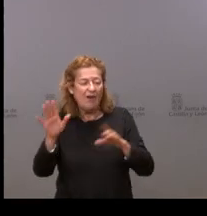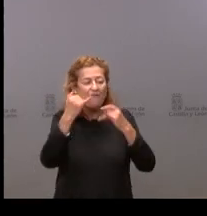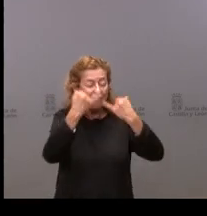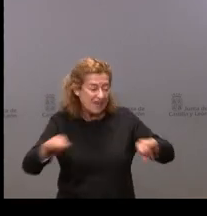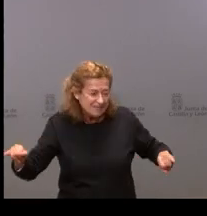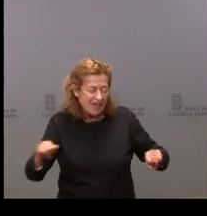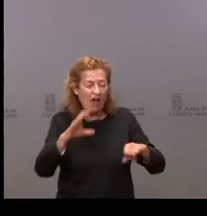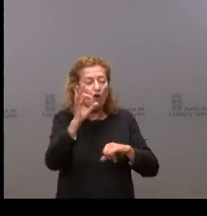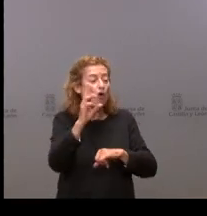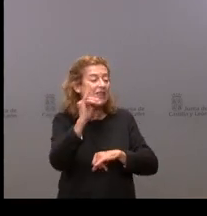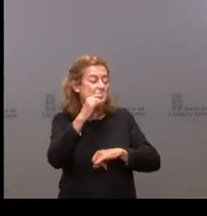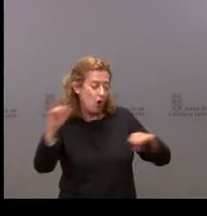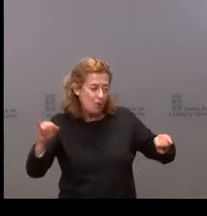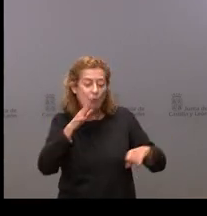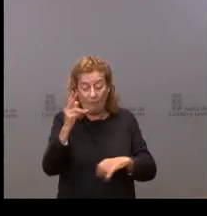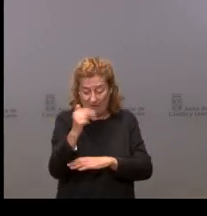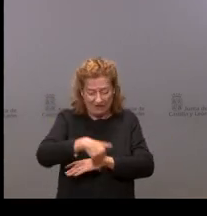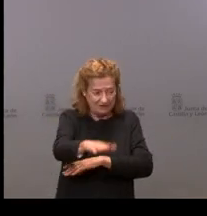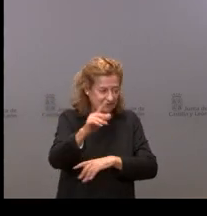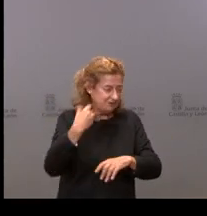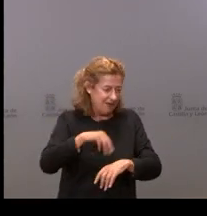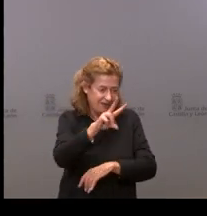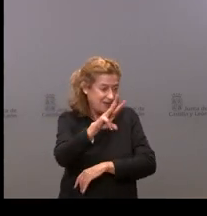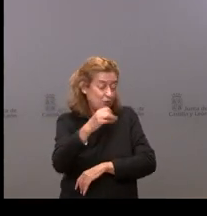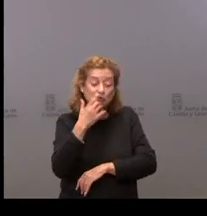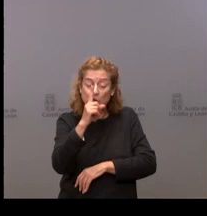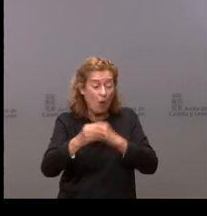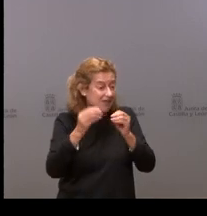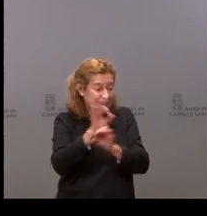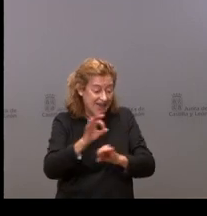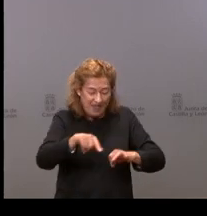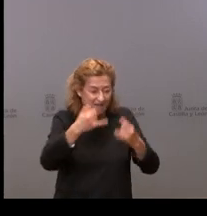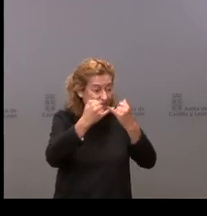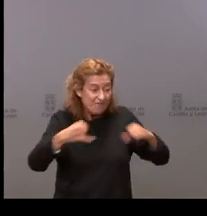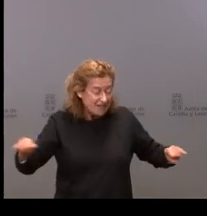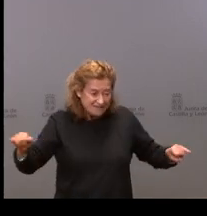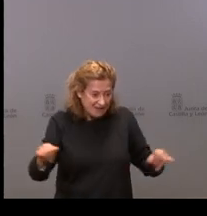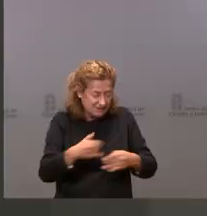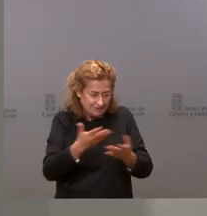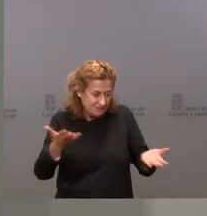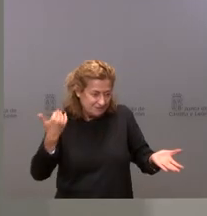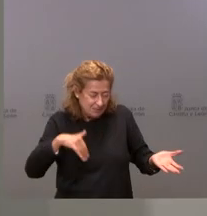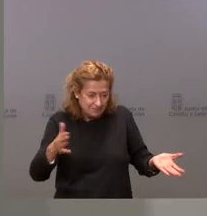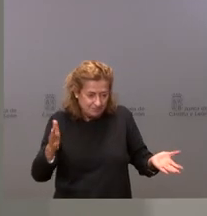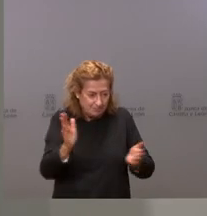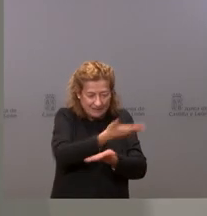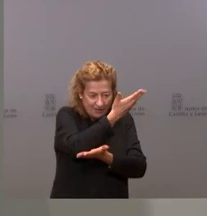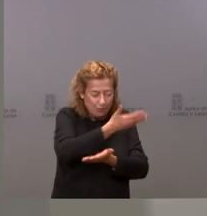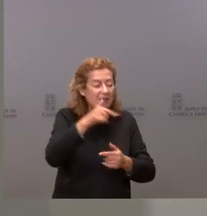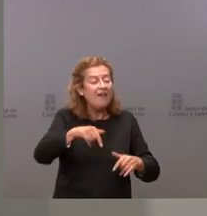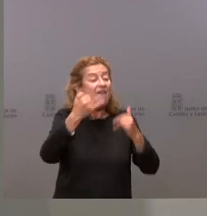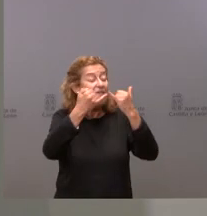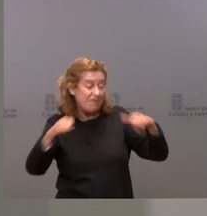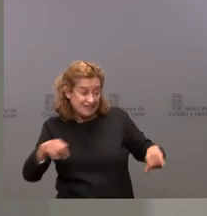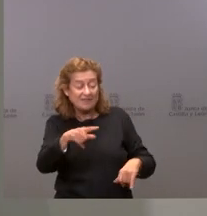el viernes ya es Nochevieja y si no se hace nada pues estas fiestas están totalmente permitidas. Bueno, estas fiestas que